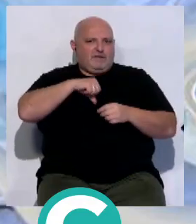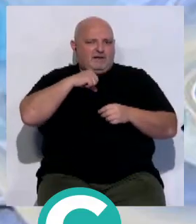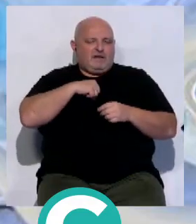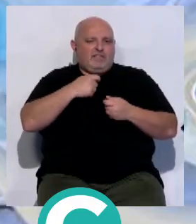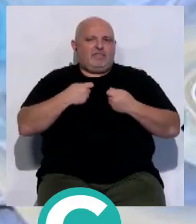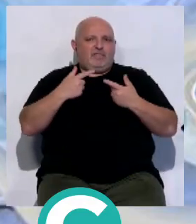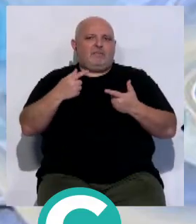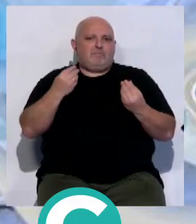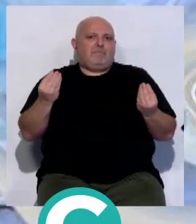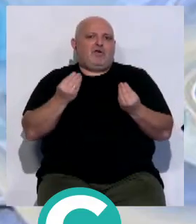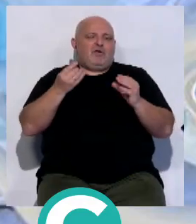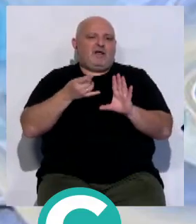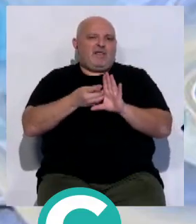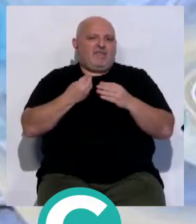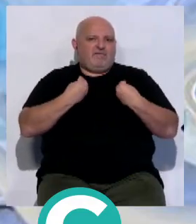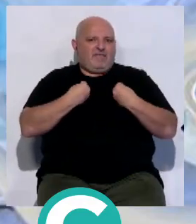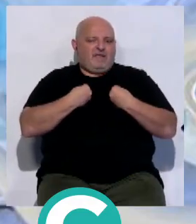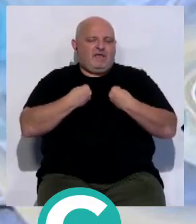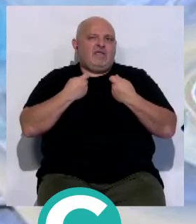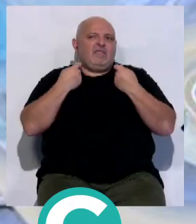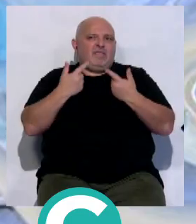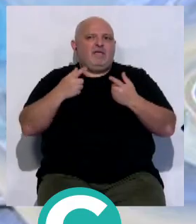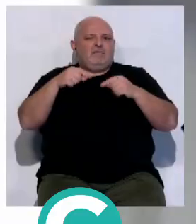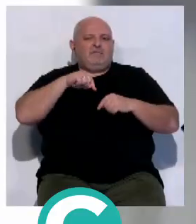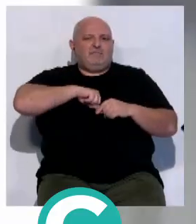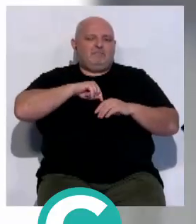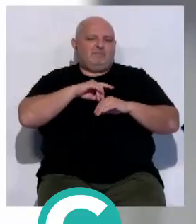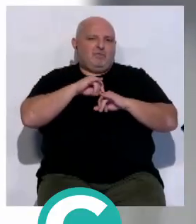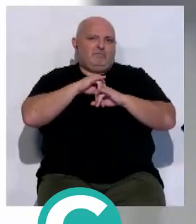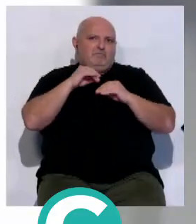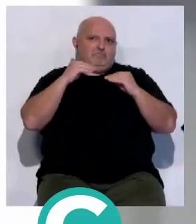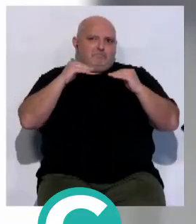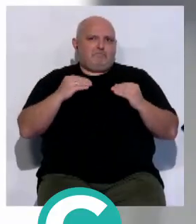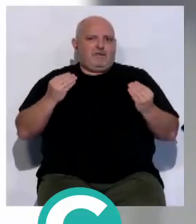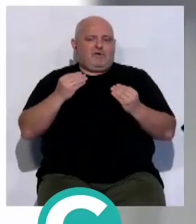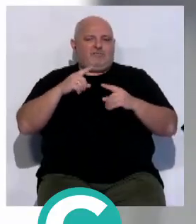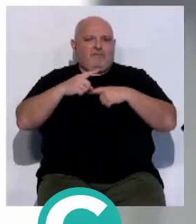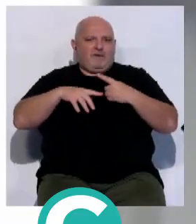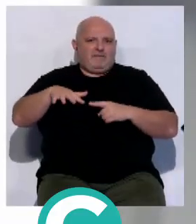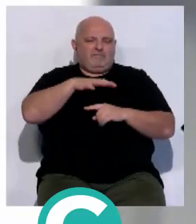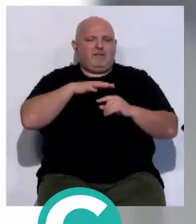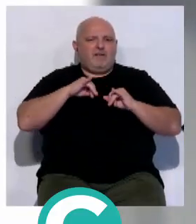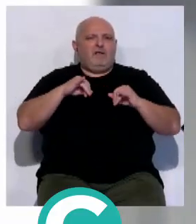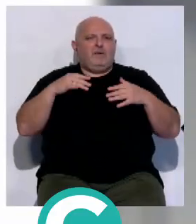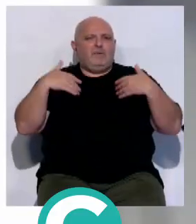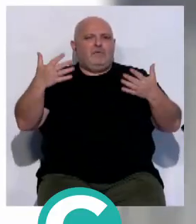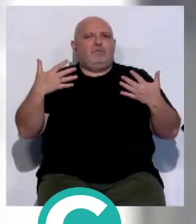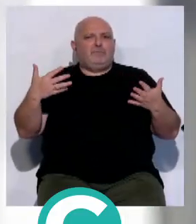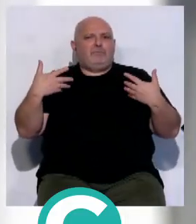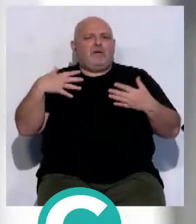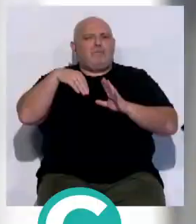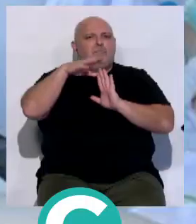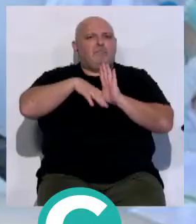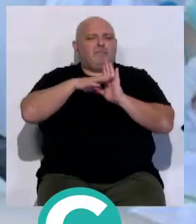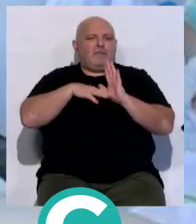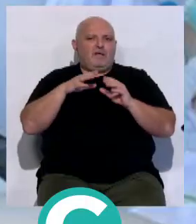contribuir a su mejor calidad de vida y aportarles bienestar a ellos y sus familias. Estas salidas al aire libre se incluyen en el